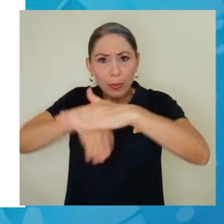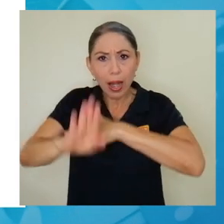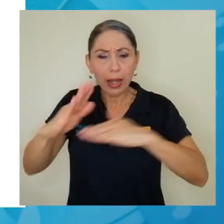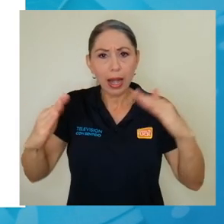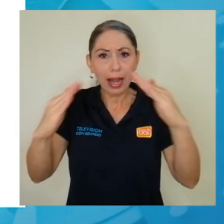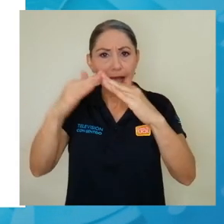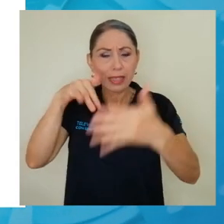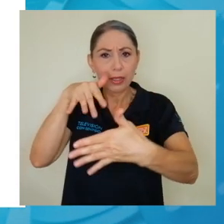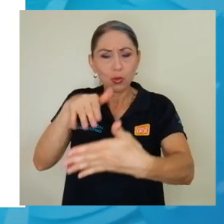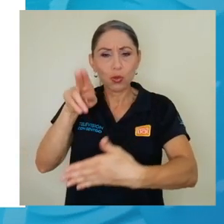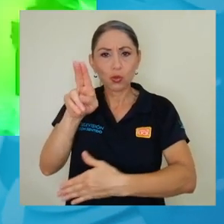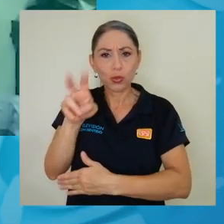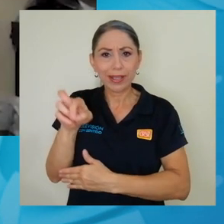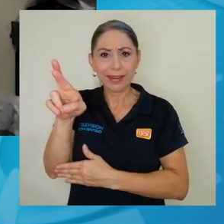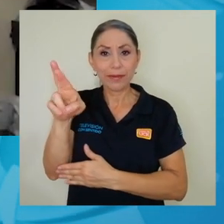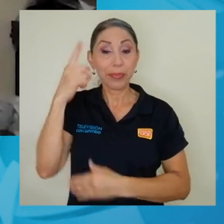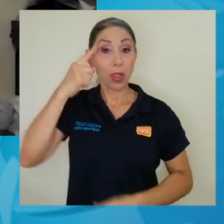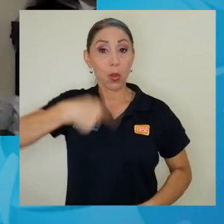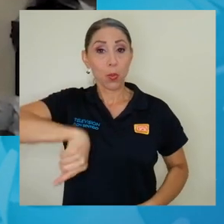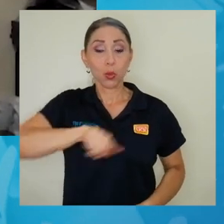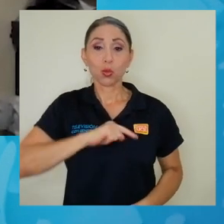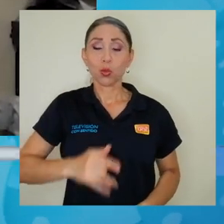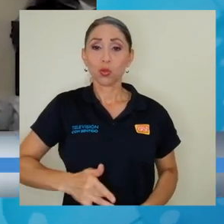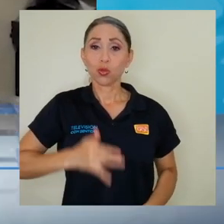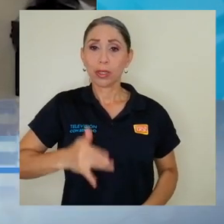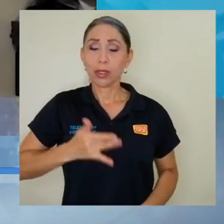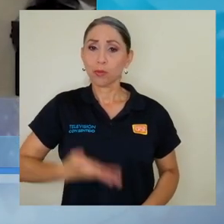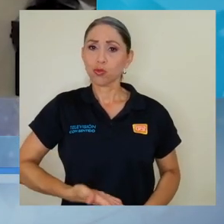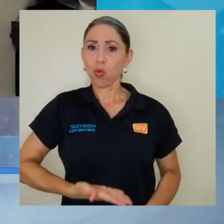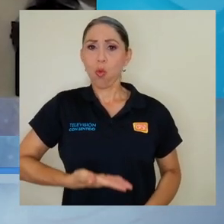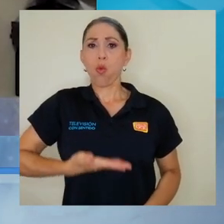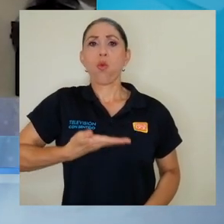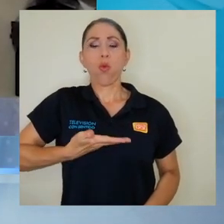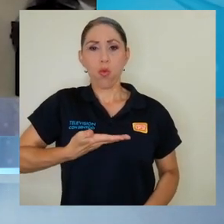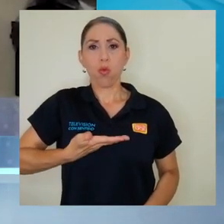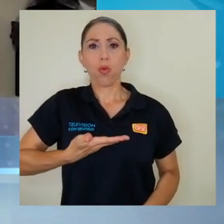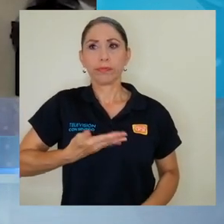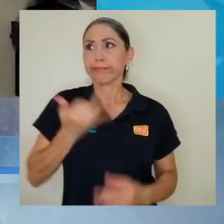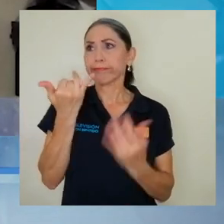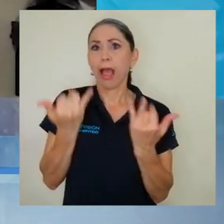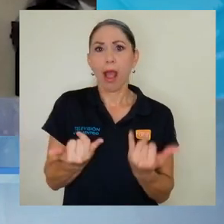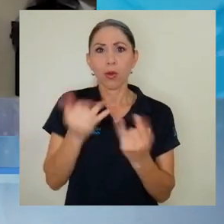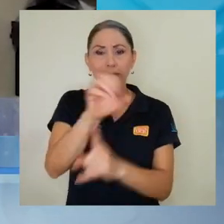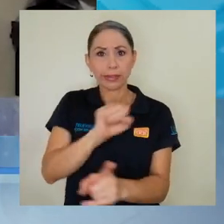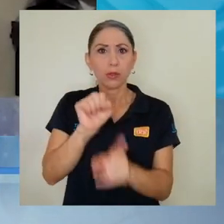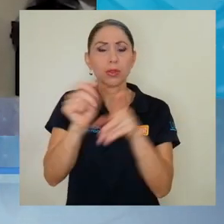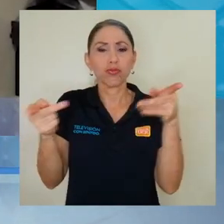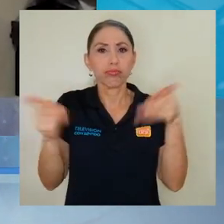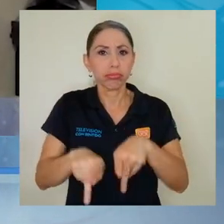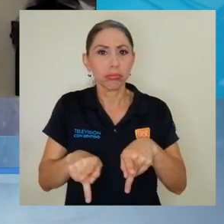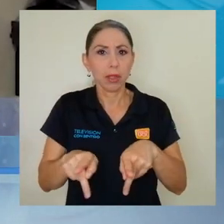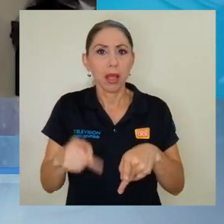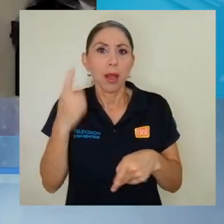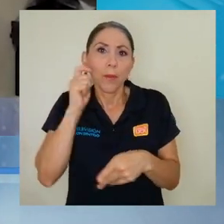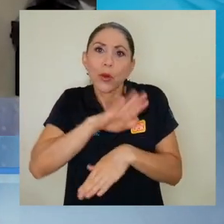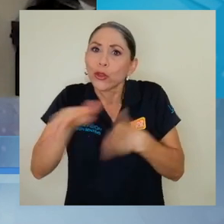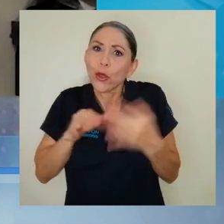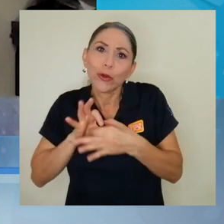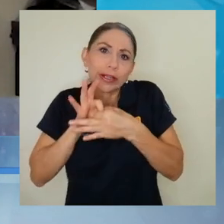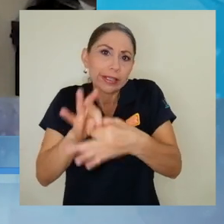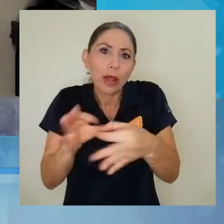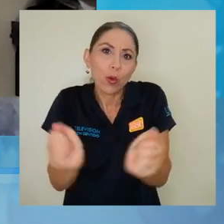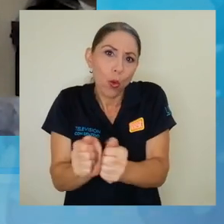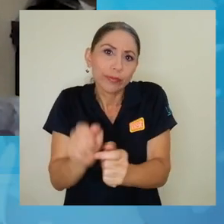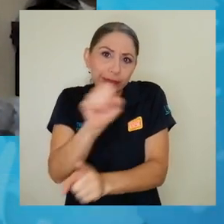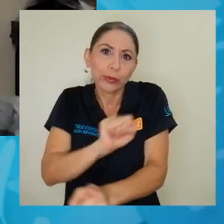estudios. Para nosotros como universidad es tanto motivo de orgullo en esta coyuntura en particular por todo lo que tiene que